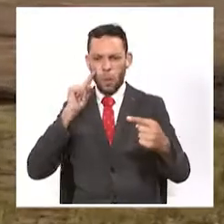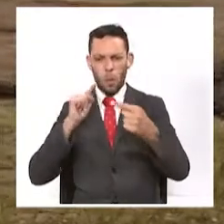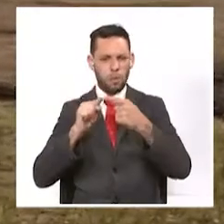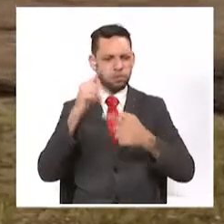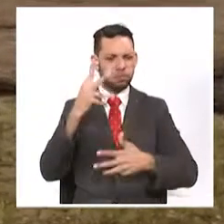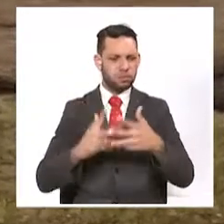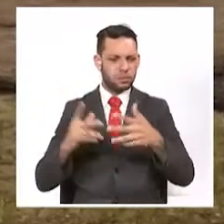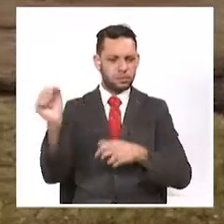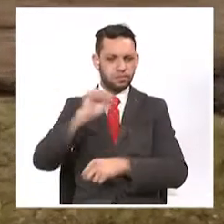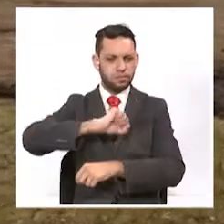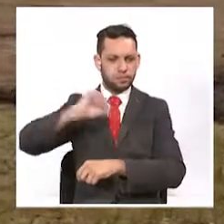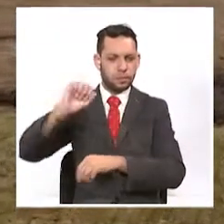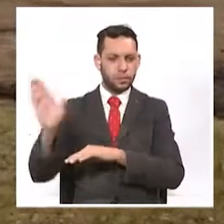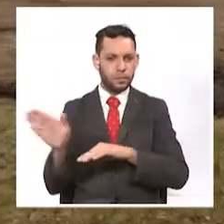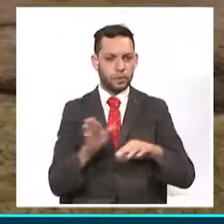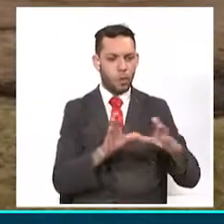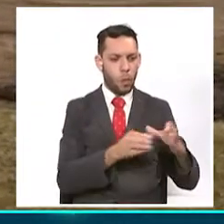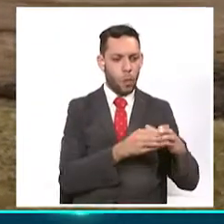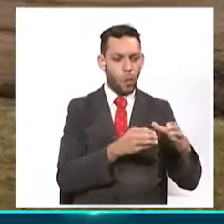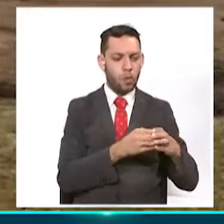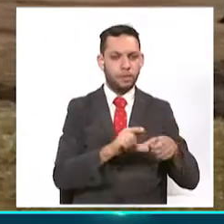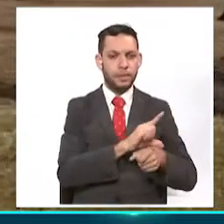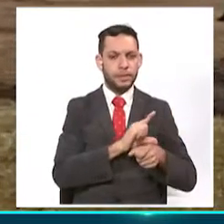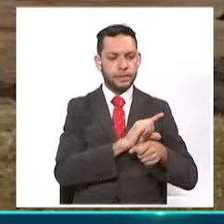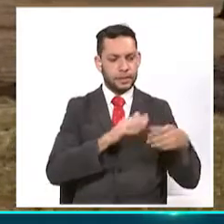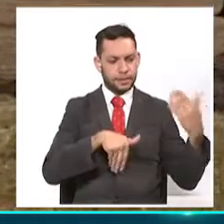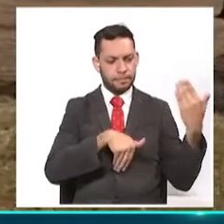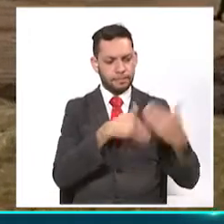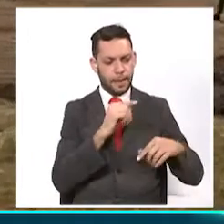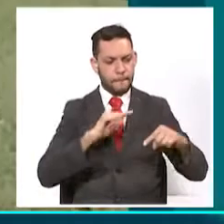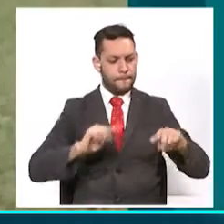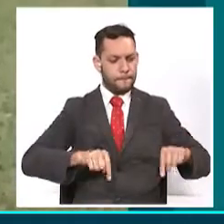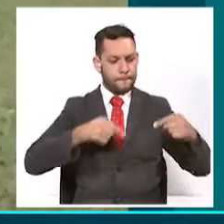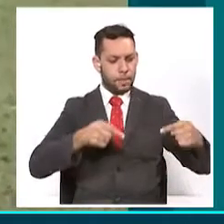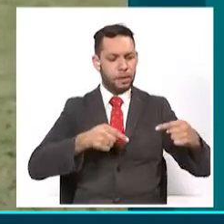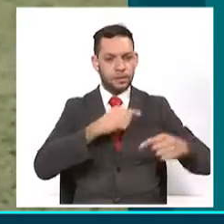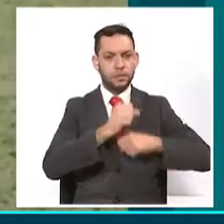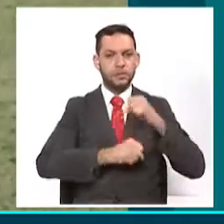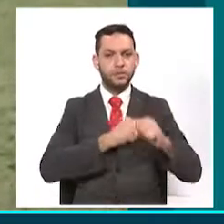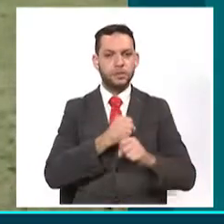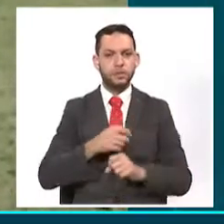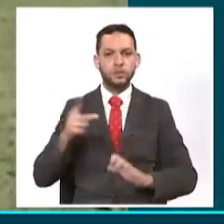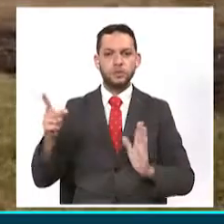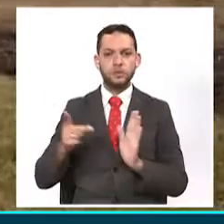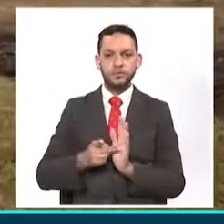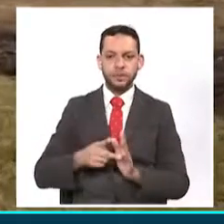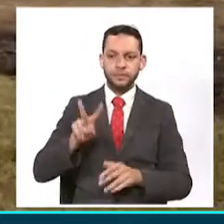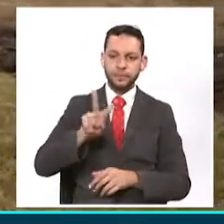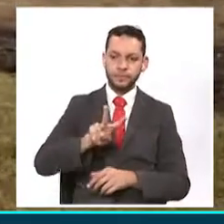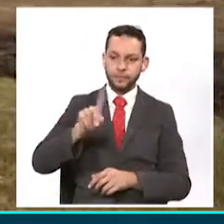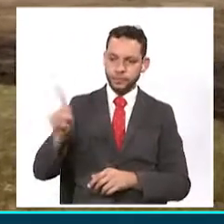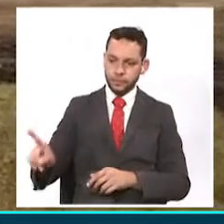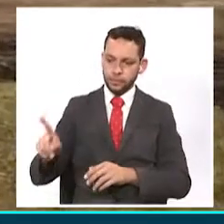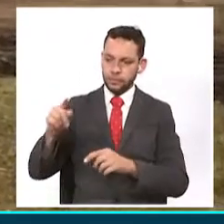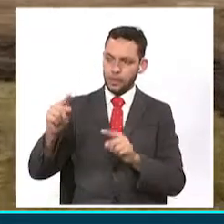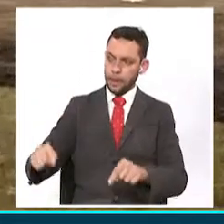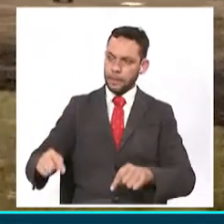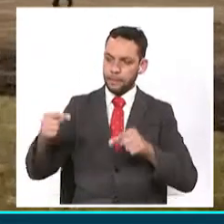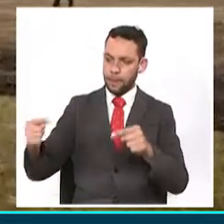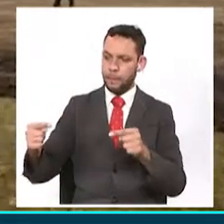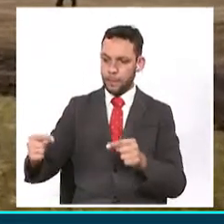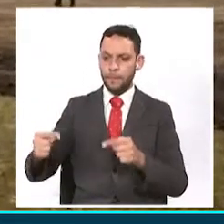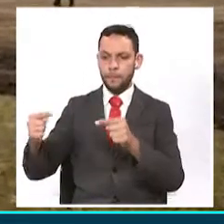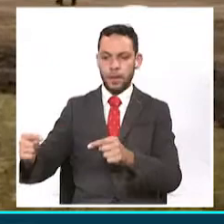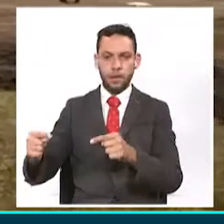La liga de béisbol inició pretemporada en este 2021 donde estarán participando en varias competencias y de esta forma irse